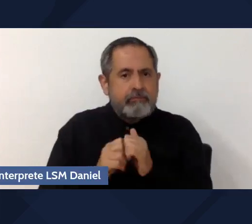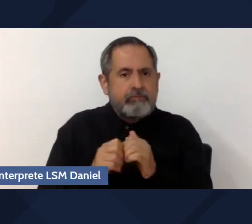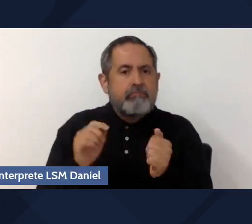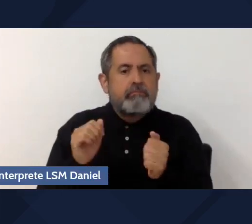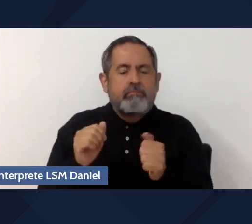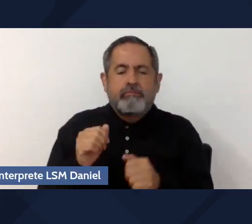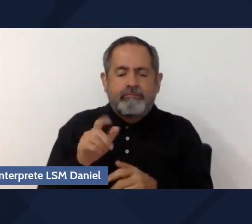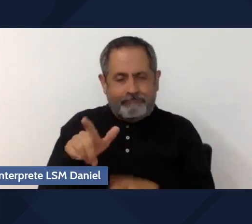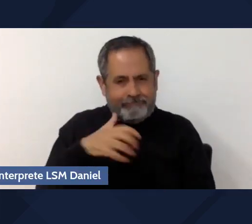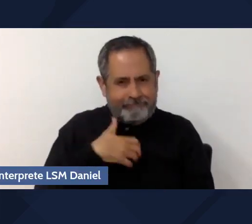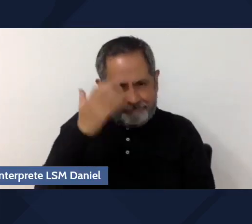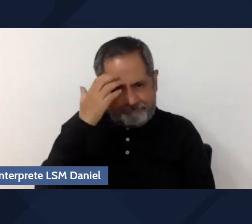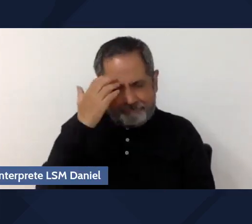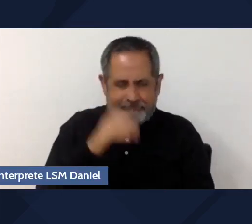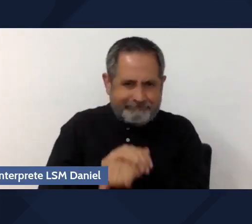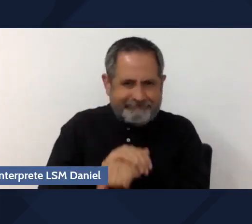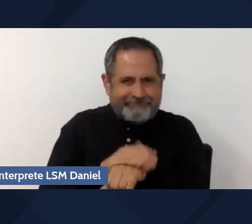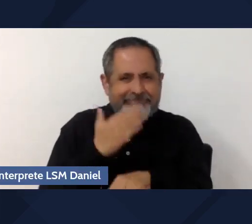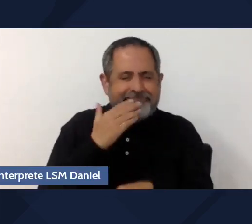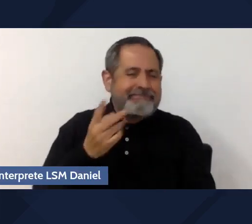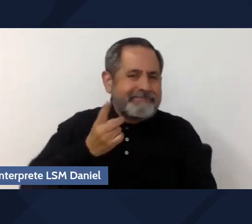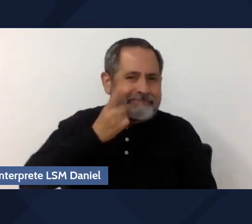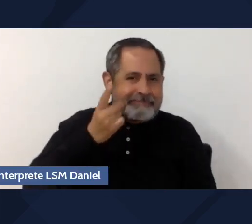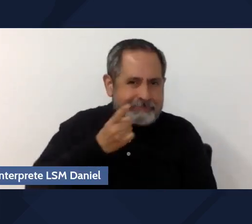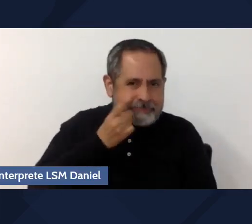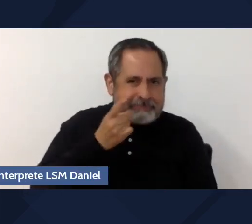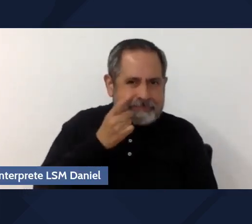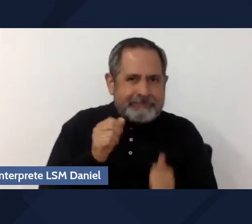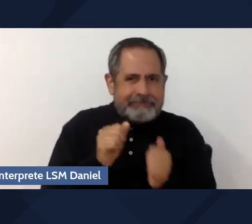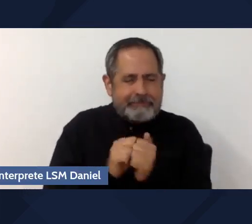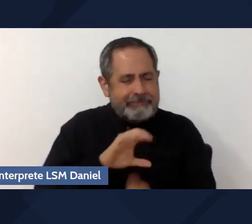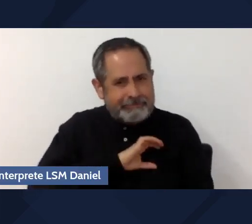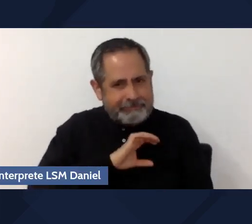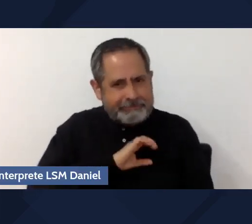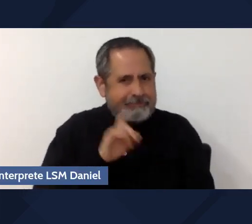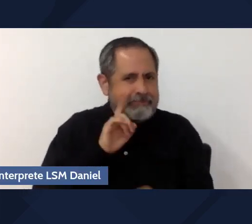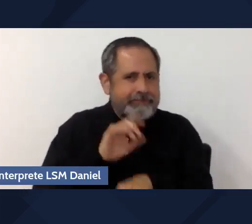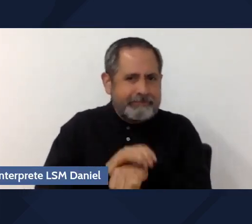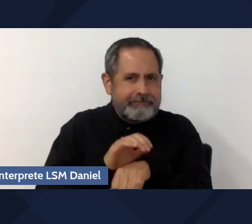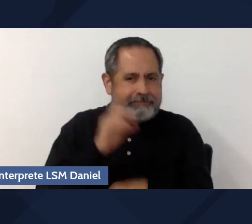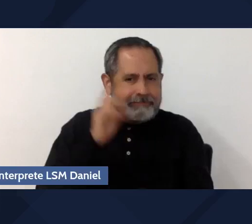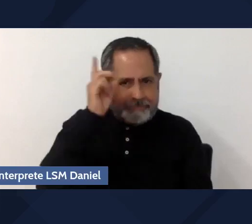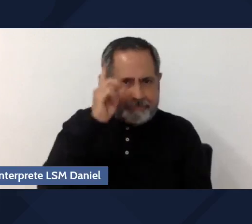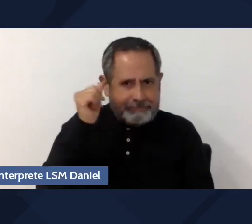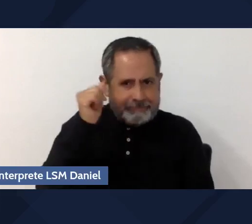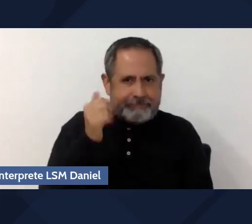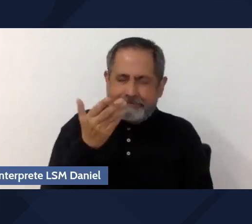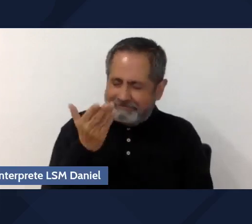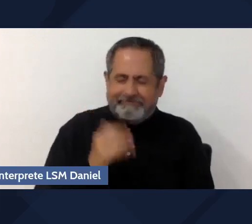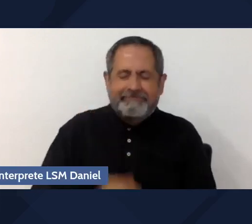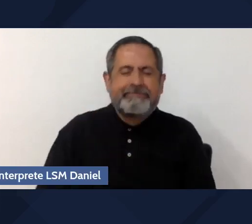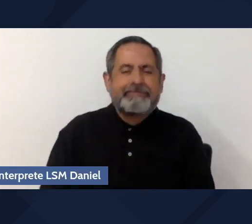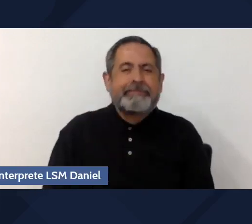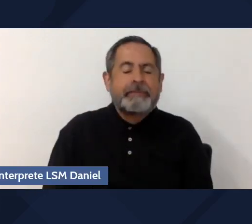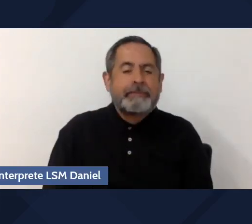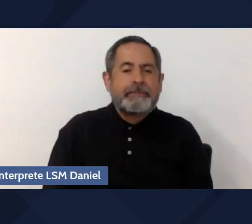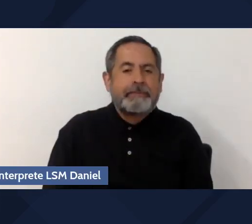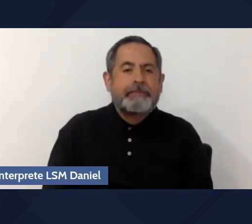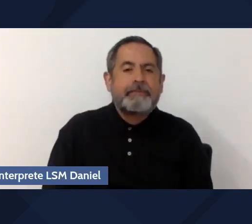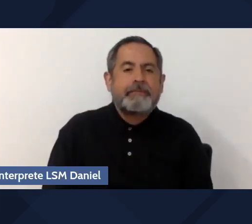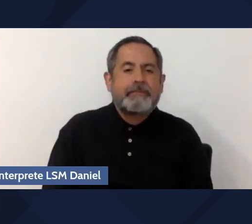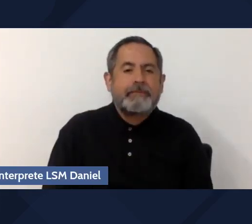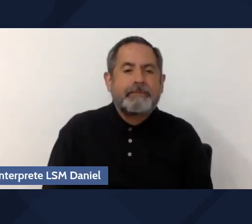nuestro ya buen amigo Daniel Maya y a nuestra querida amiga Dalia Solís. Gracias. Y, pues, bueno,